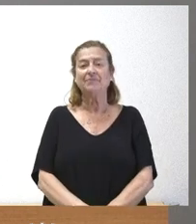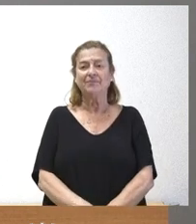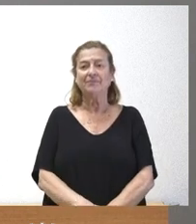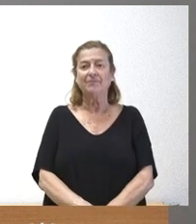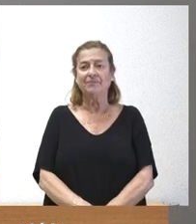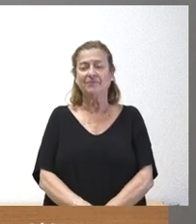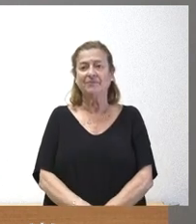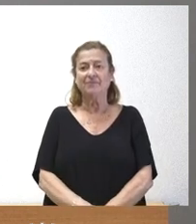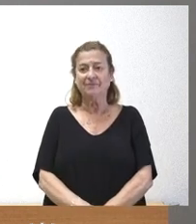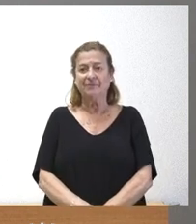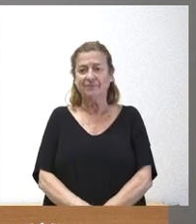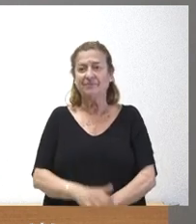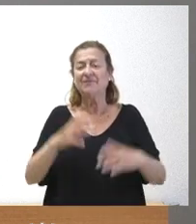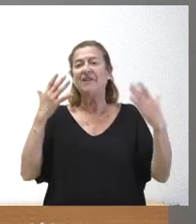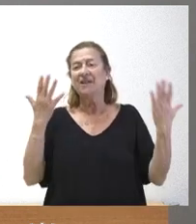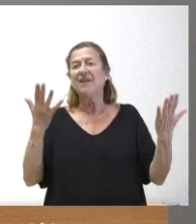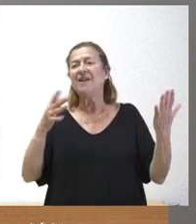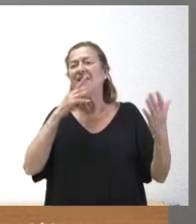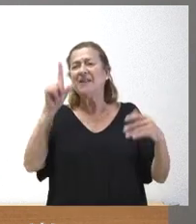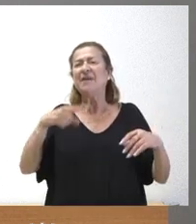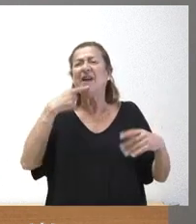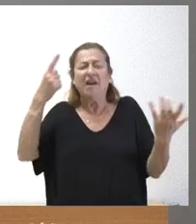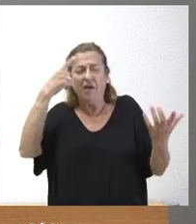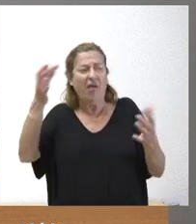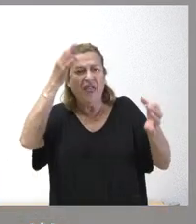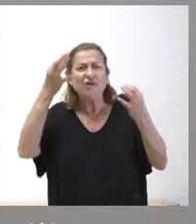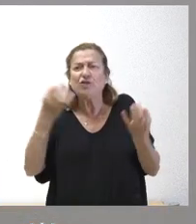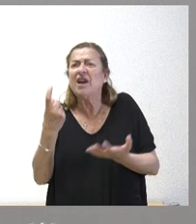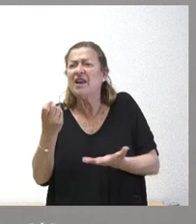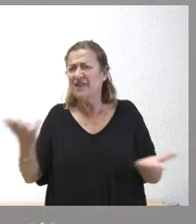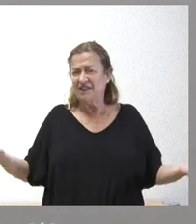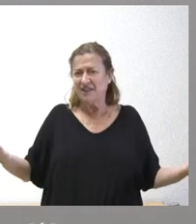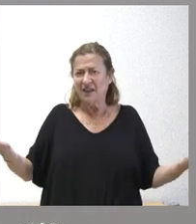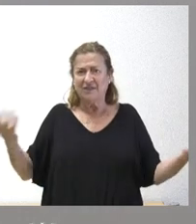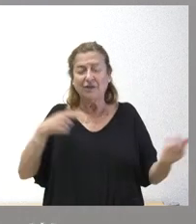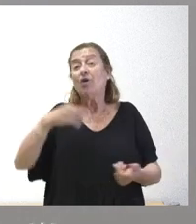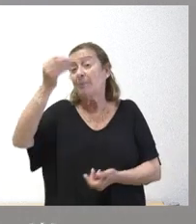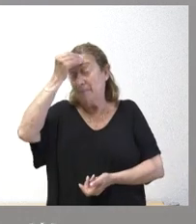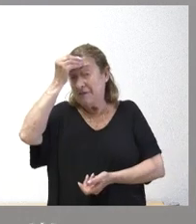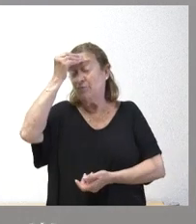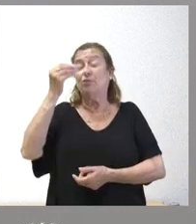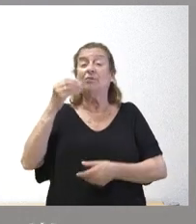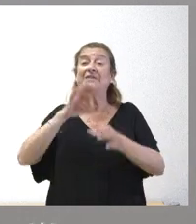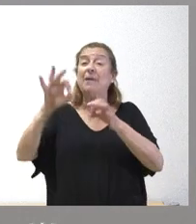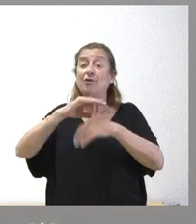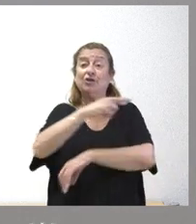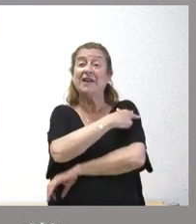¿a qué se refiere? ¿qué tipo de datos necesitan? pues yo creo que los servicios sanitarios y los servicios